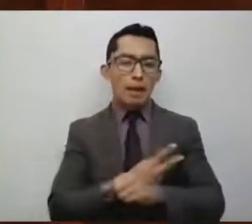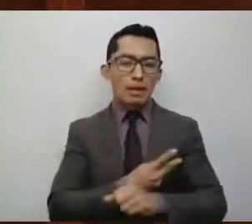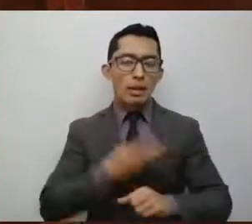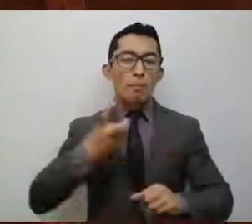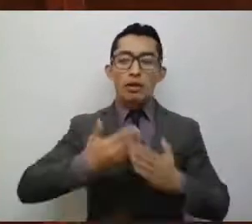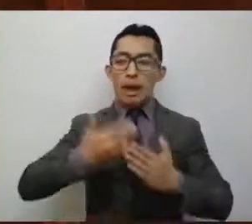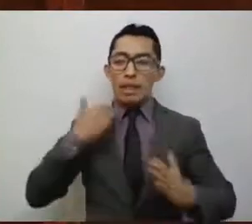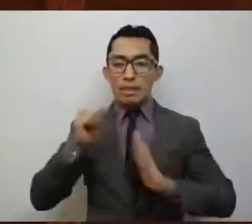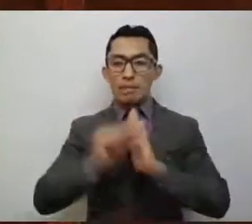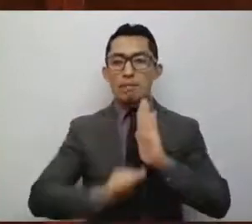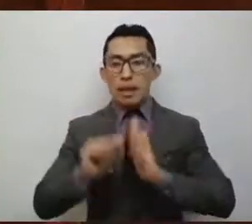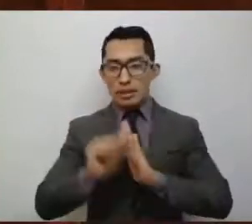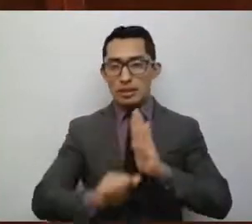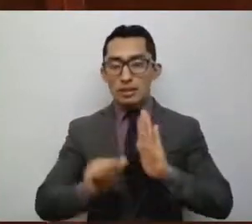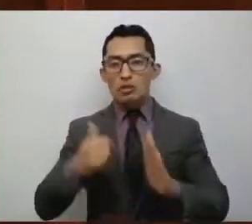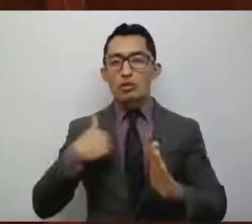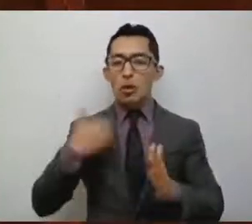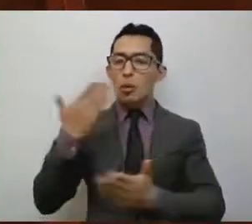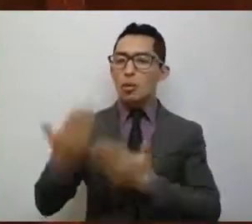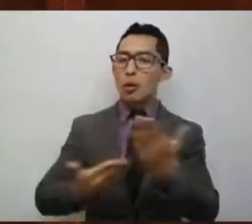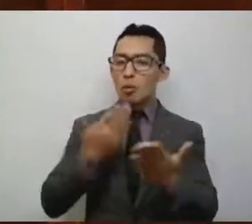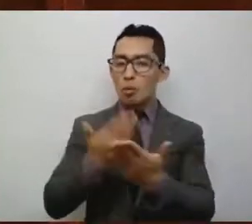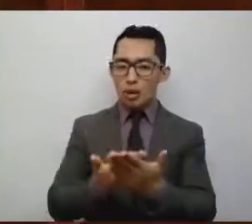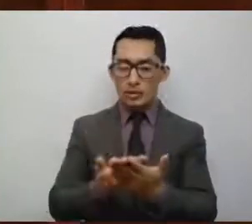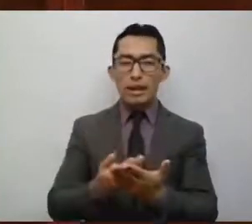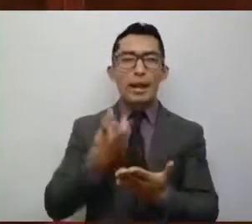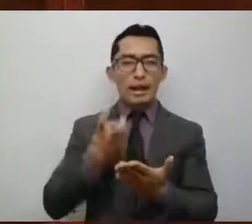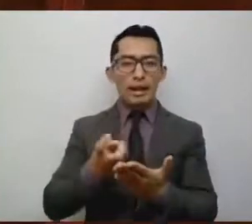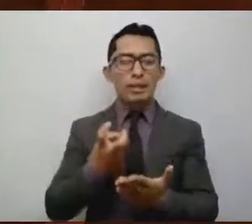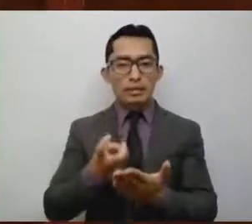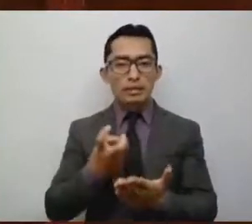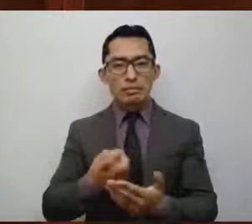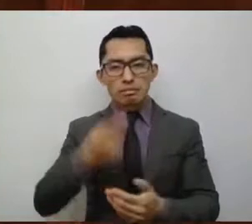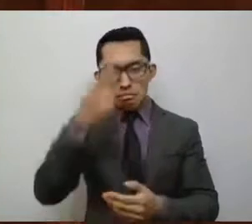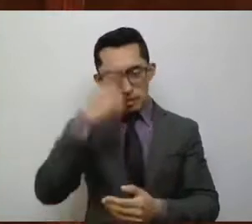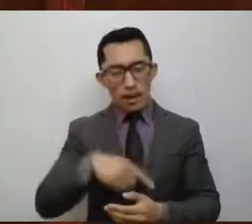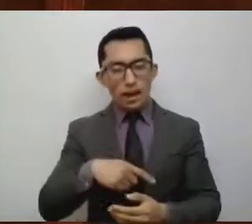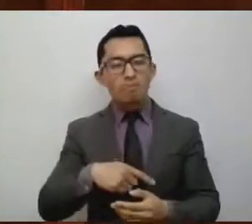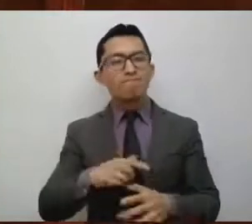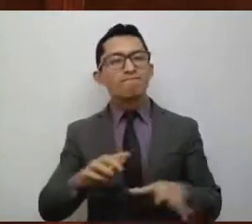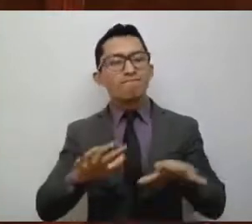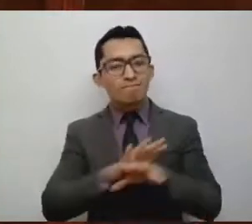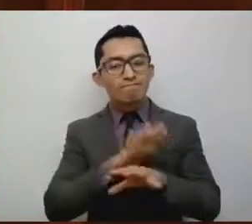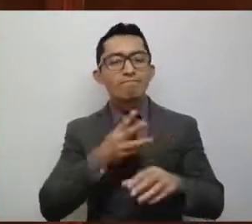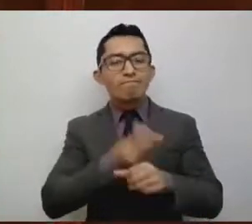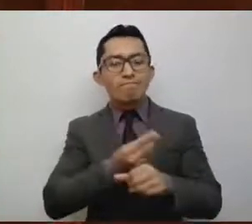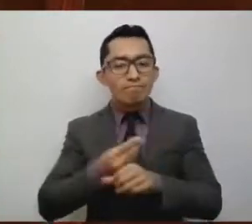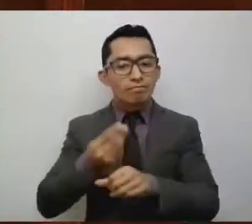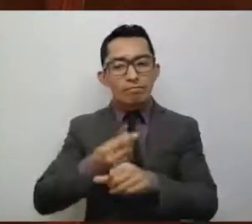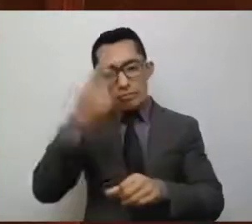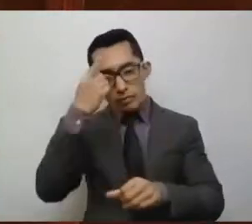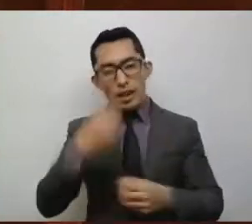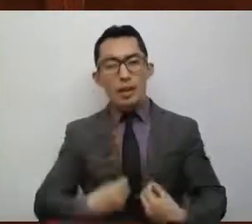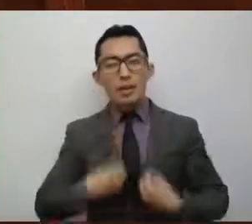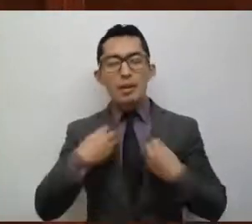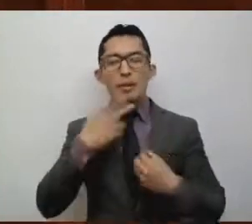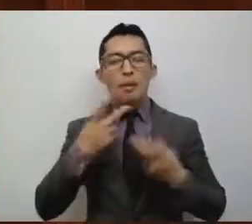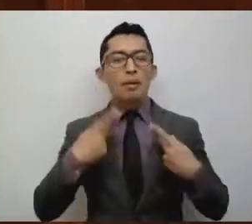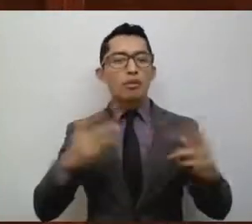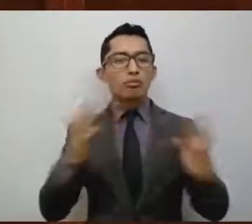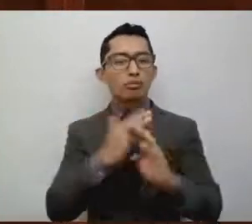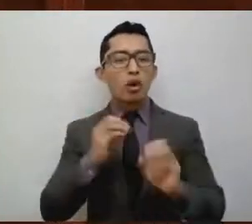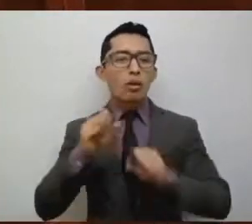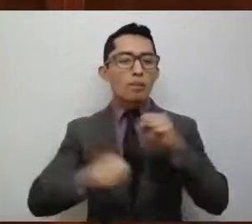presenté esta propuesta legislativa en virtud de mejorar las condiciones de ciclistas y peatones, los sectores más